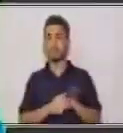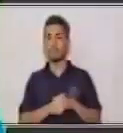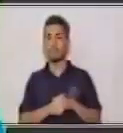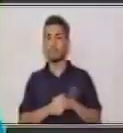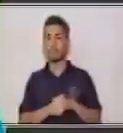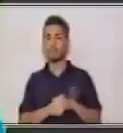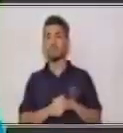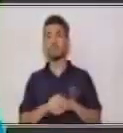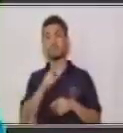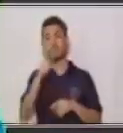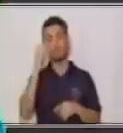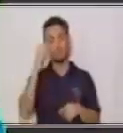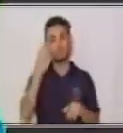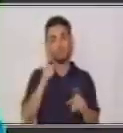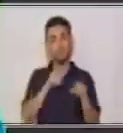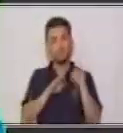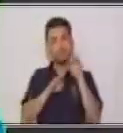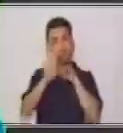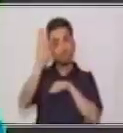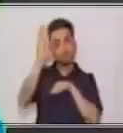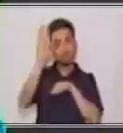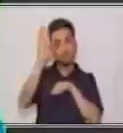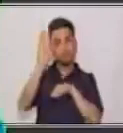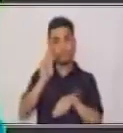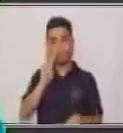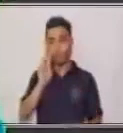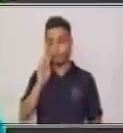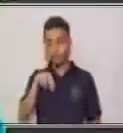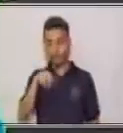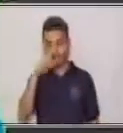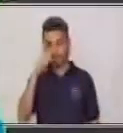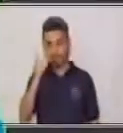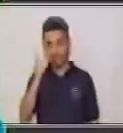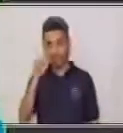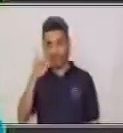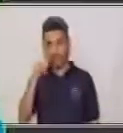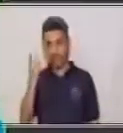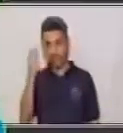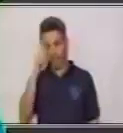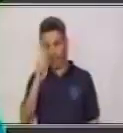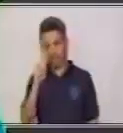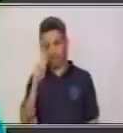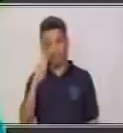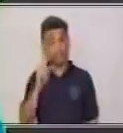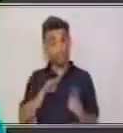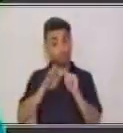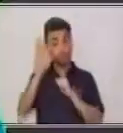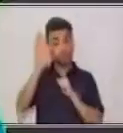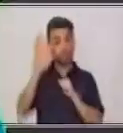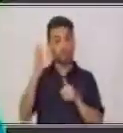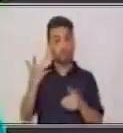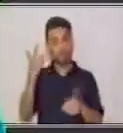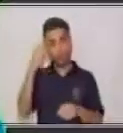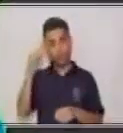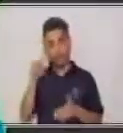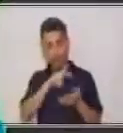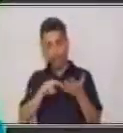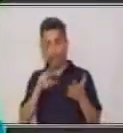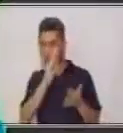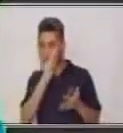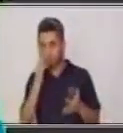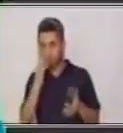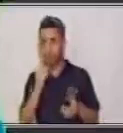las ventajas de leer de manera silenciosa? Bueno, vamos a tener mejor